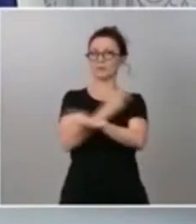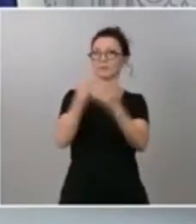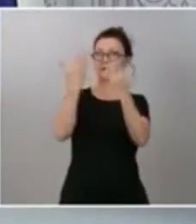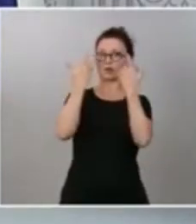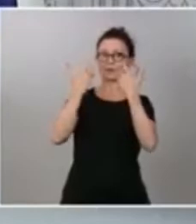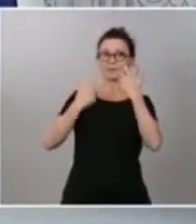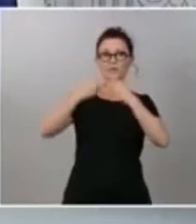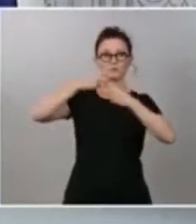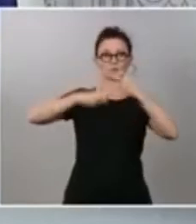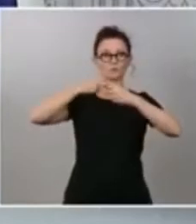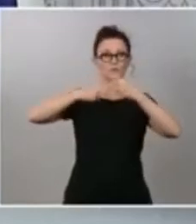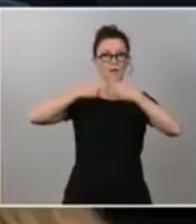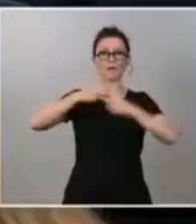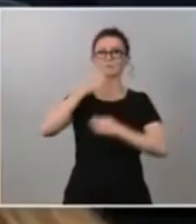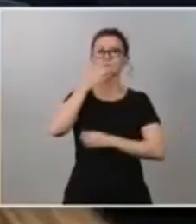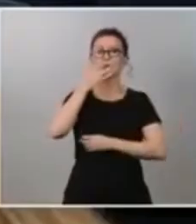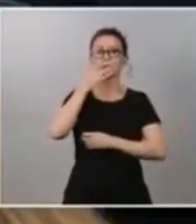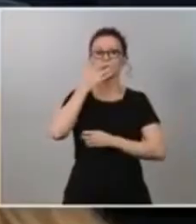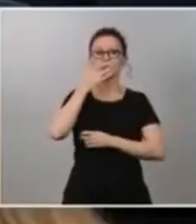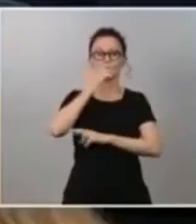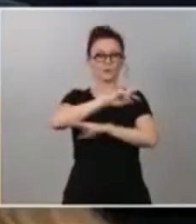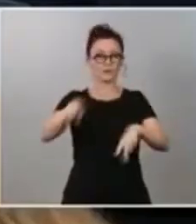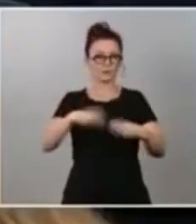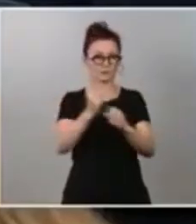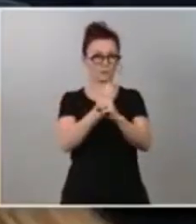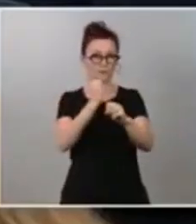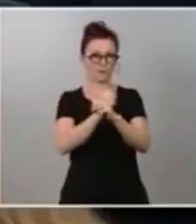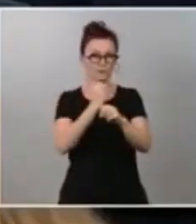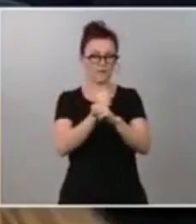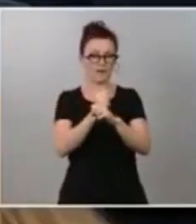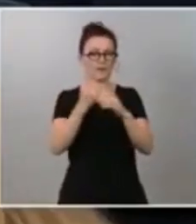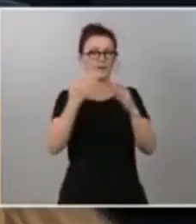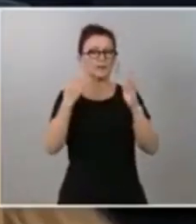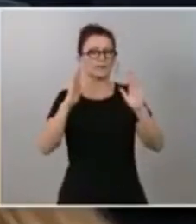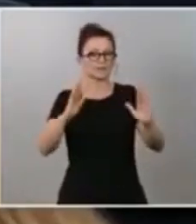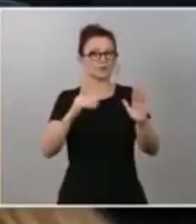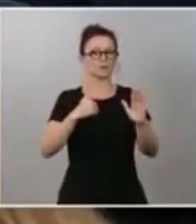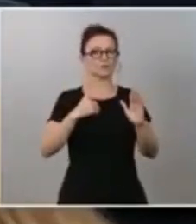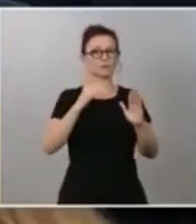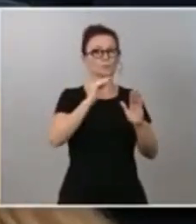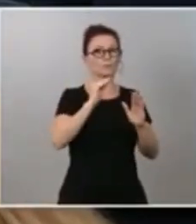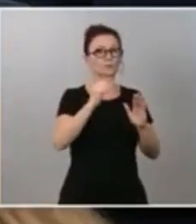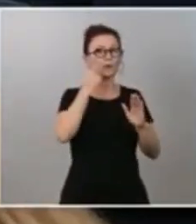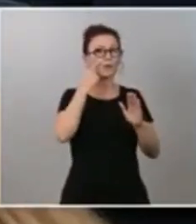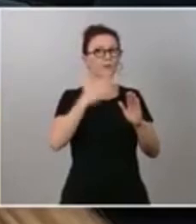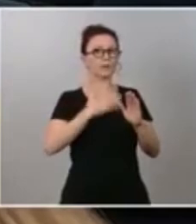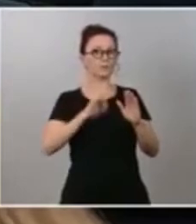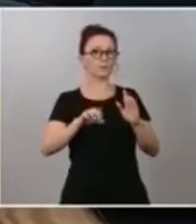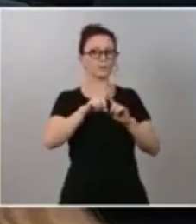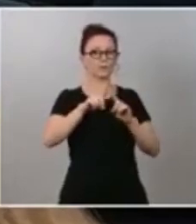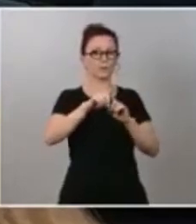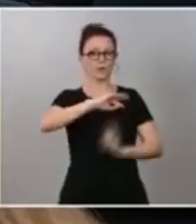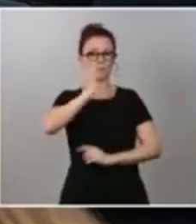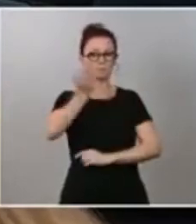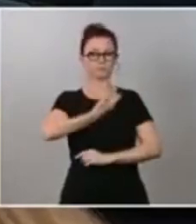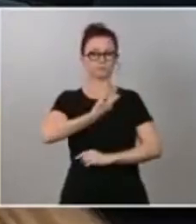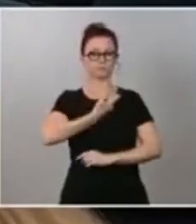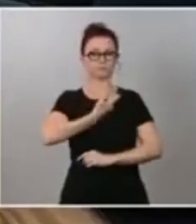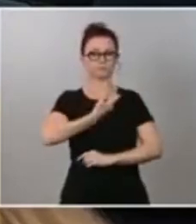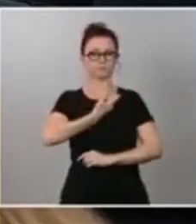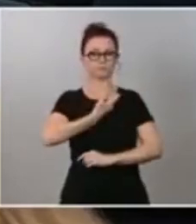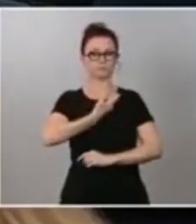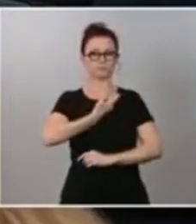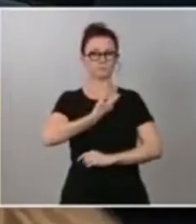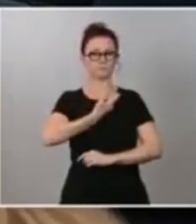si eso puede afectar a su encaje y si podrían quedarse fuera de la